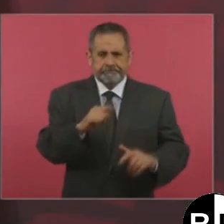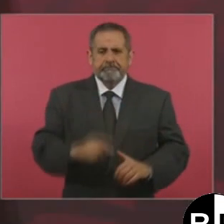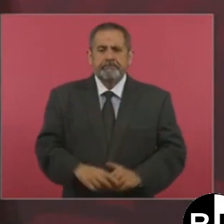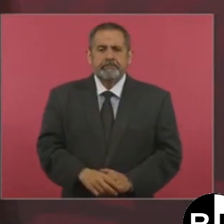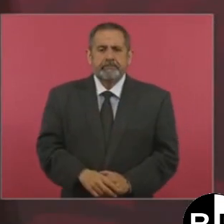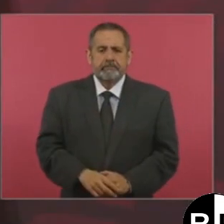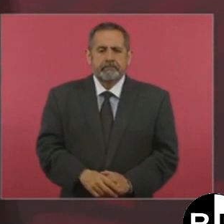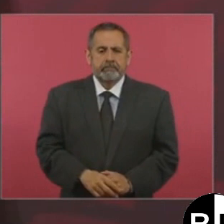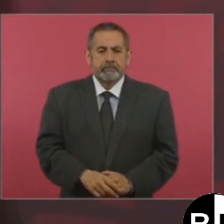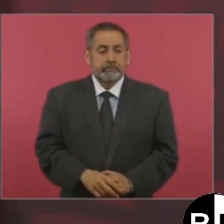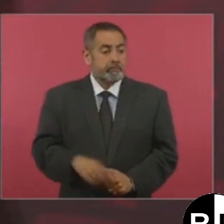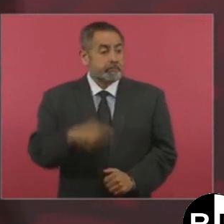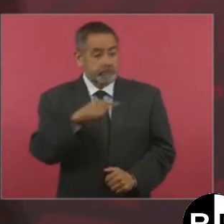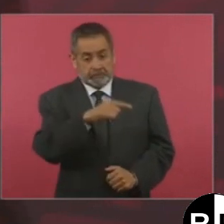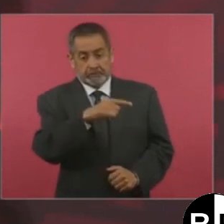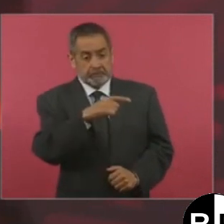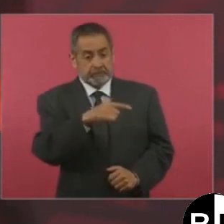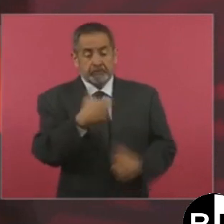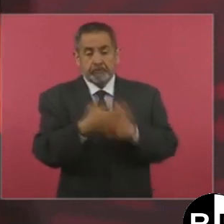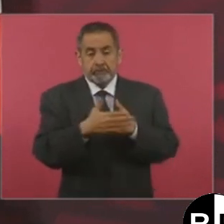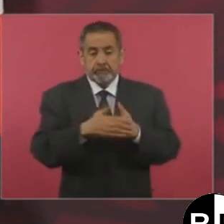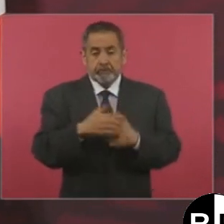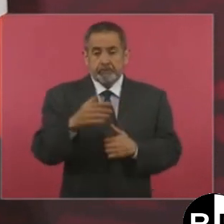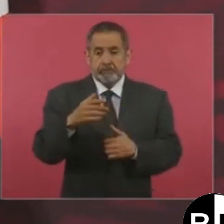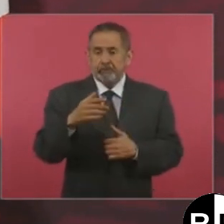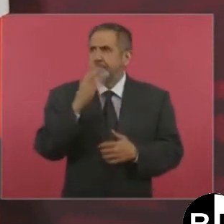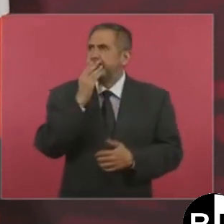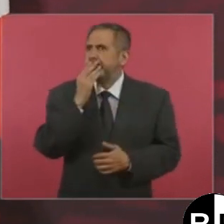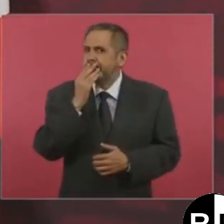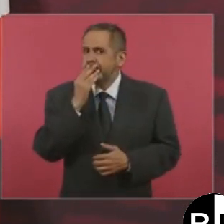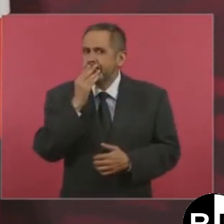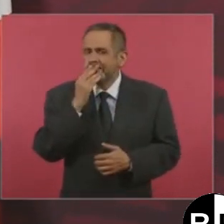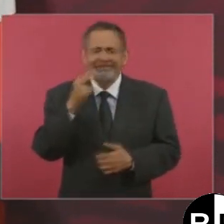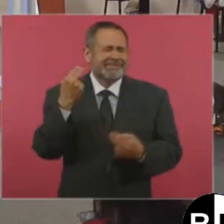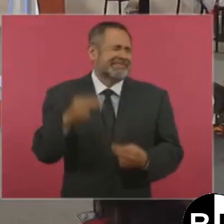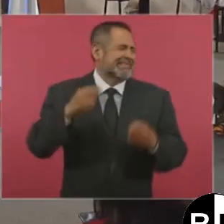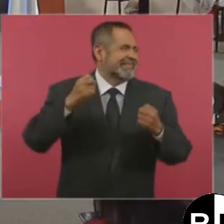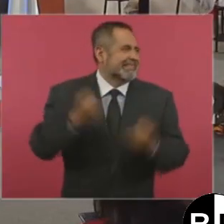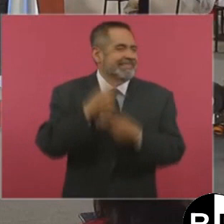Que cuando llegara la señora… Bueno, ya hice la mención,